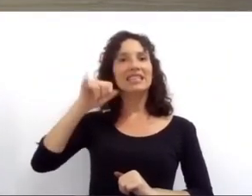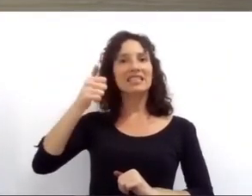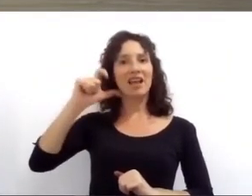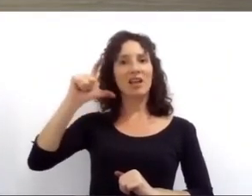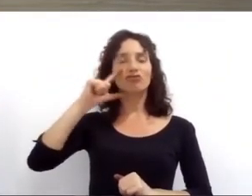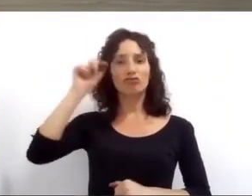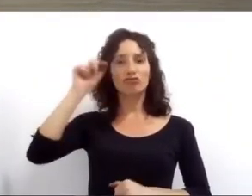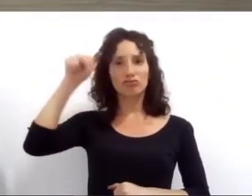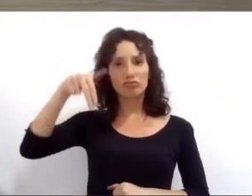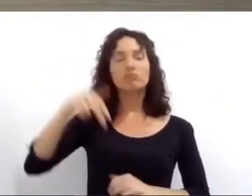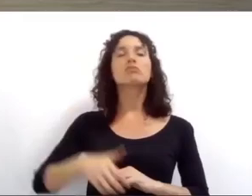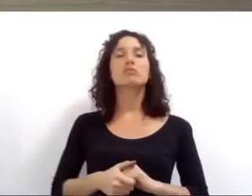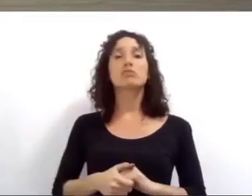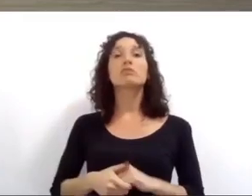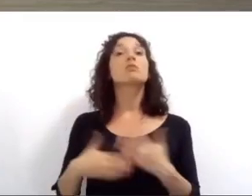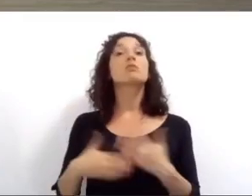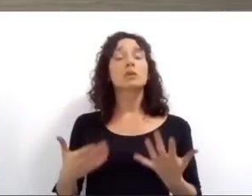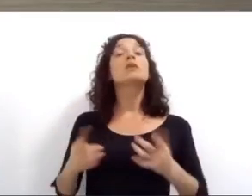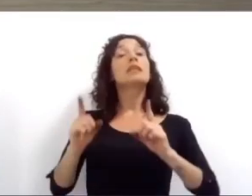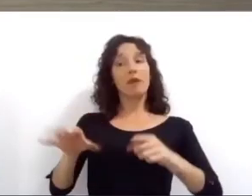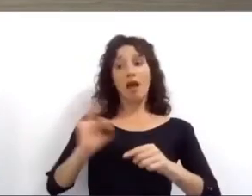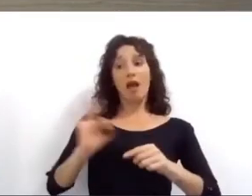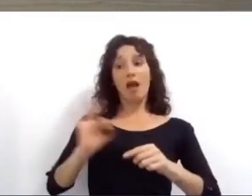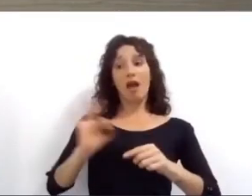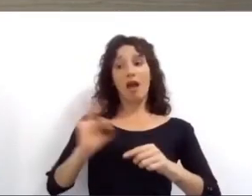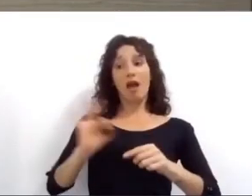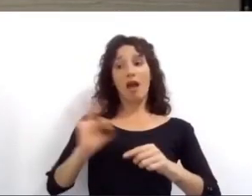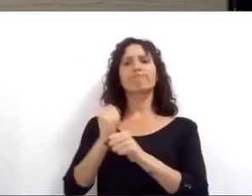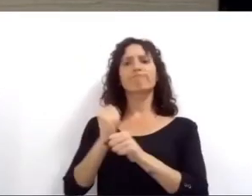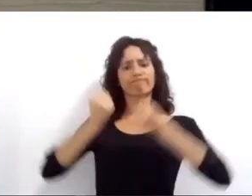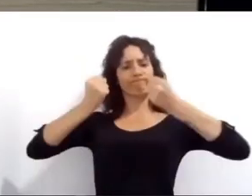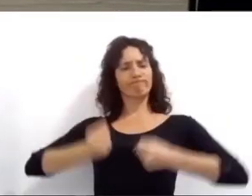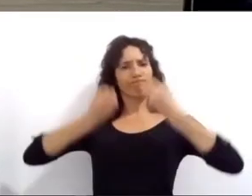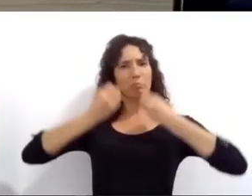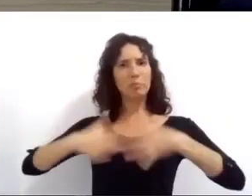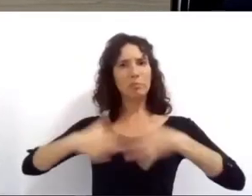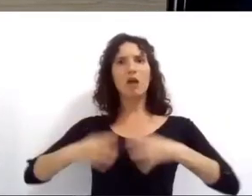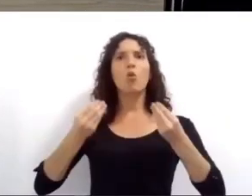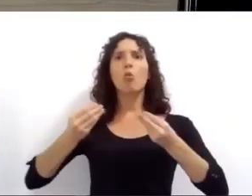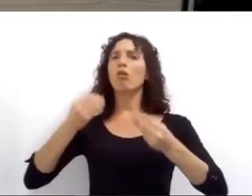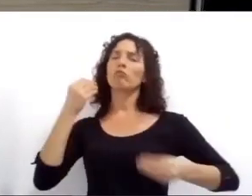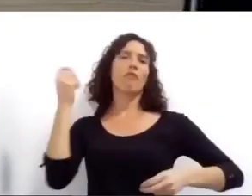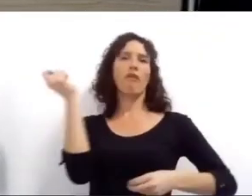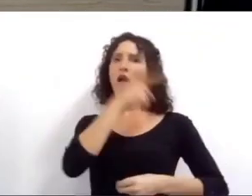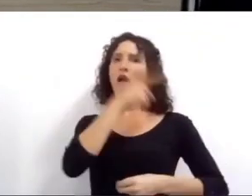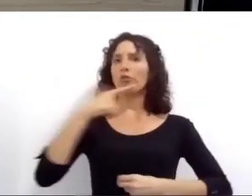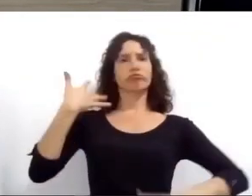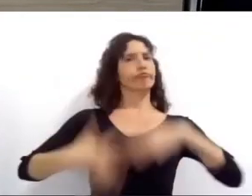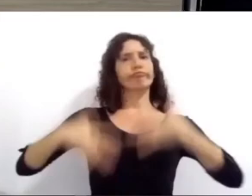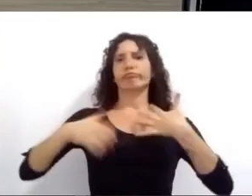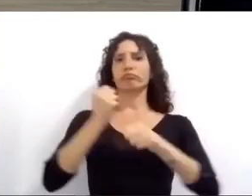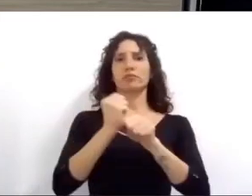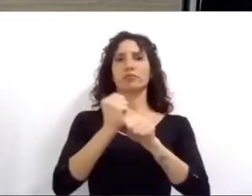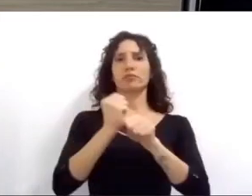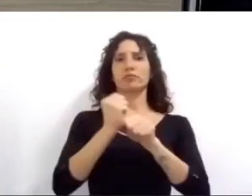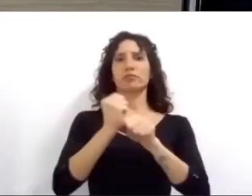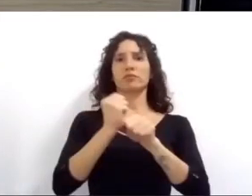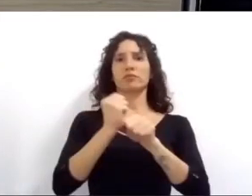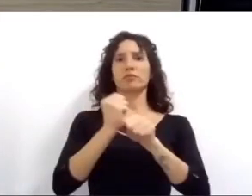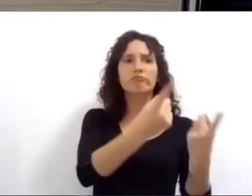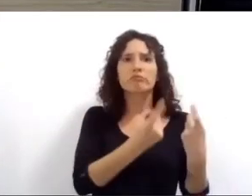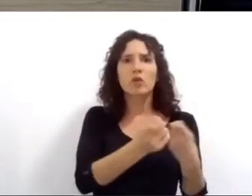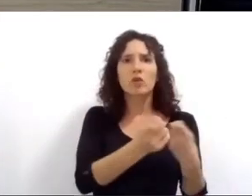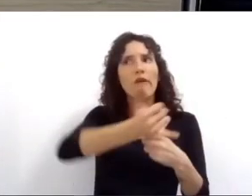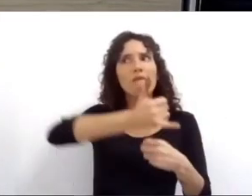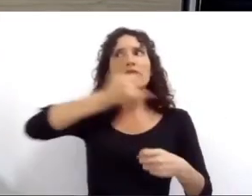más ágil y eficiente adaptada a los tiempos que corren y diseñada para responder las demandas del vecino iniciamos un plan de